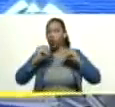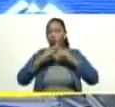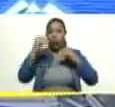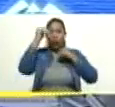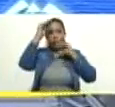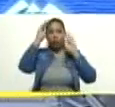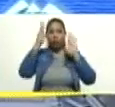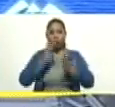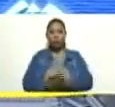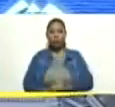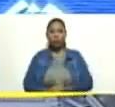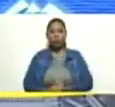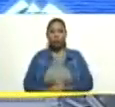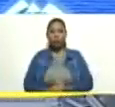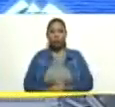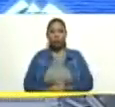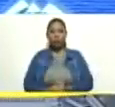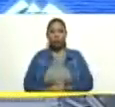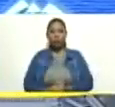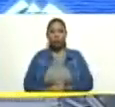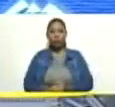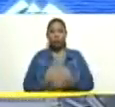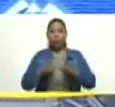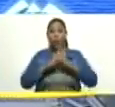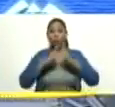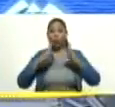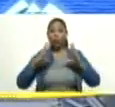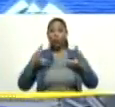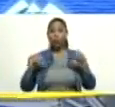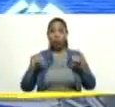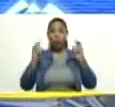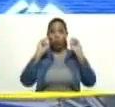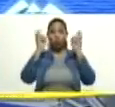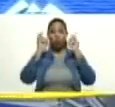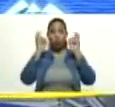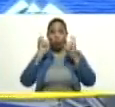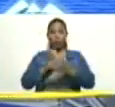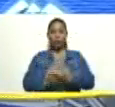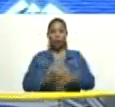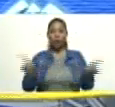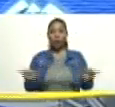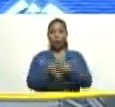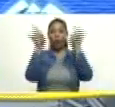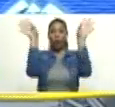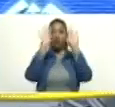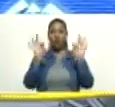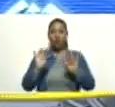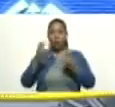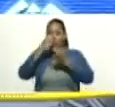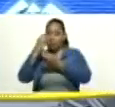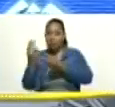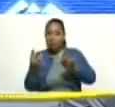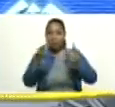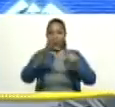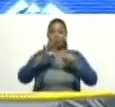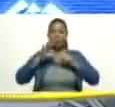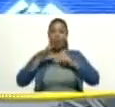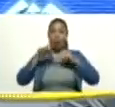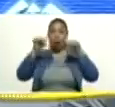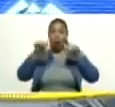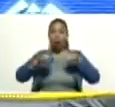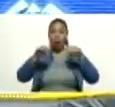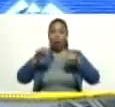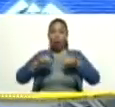en todo el territorio, con todo y en todo. Igualmente, invitados especiales, está